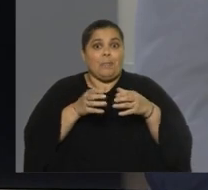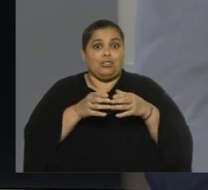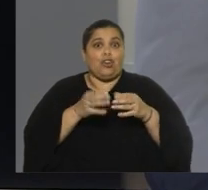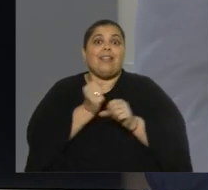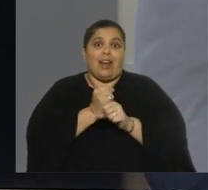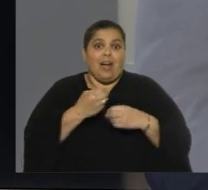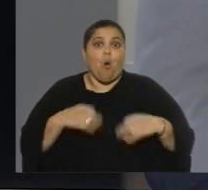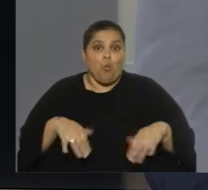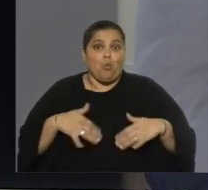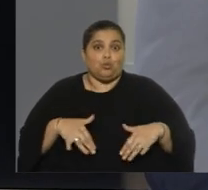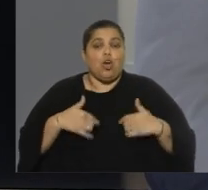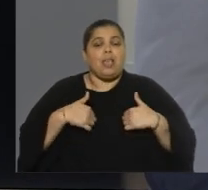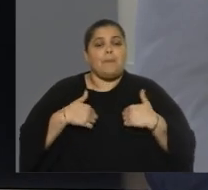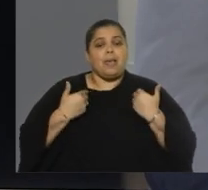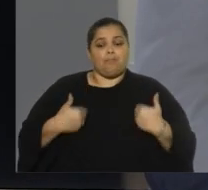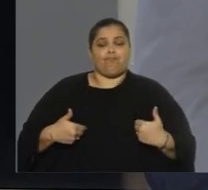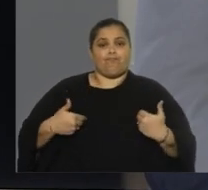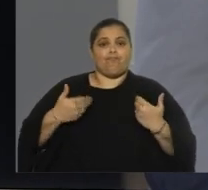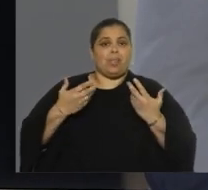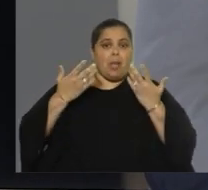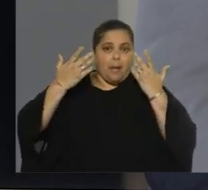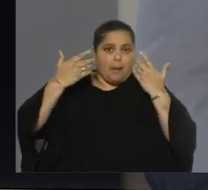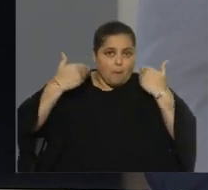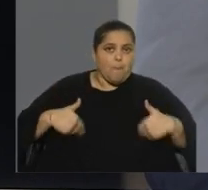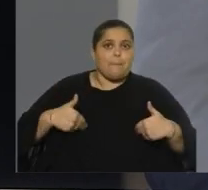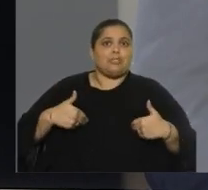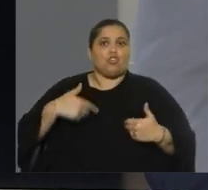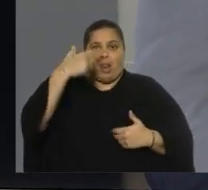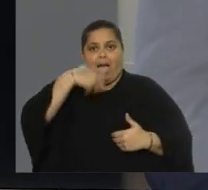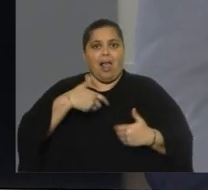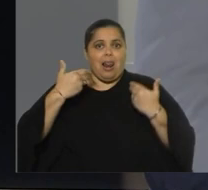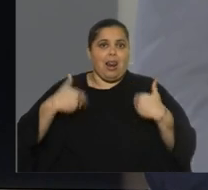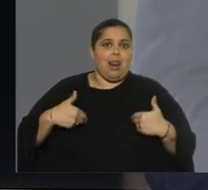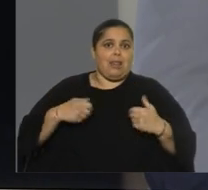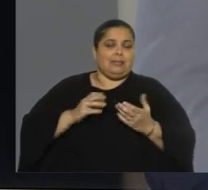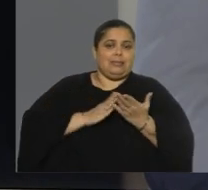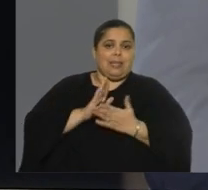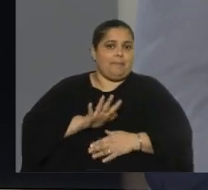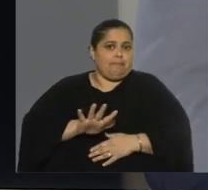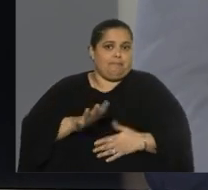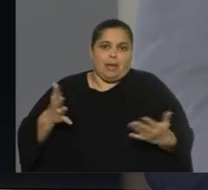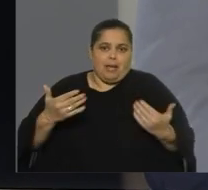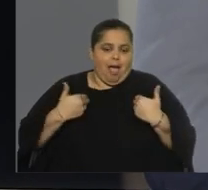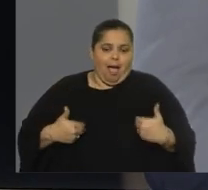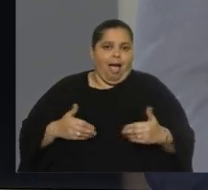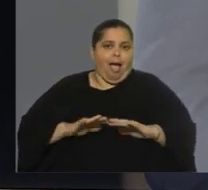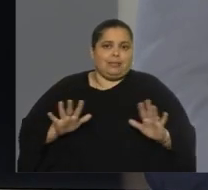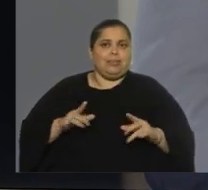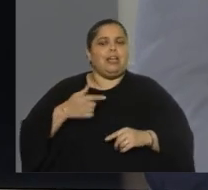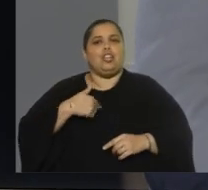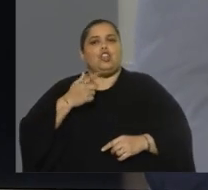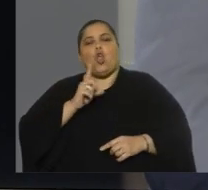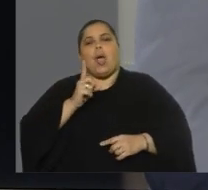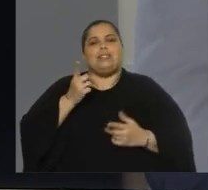y mi impronta personal, en general, siempre fue esta. No estoy haciendo una